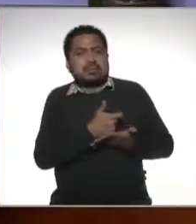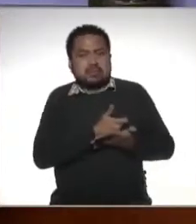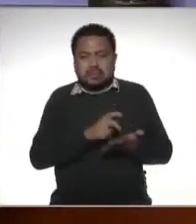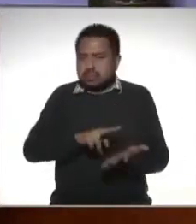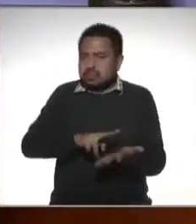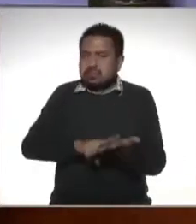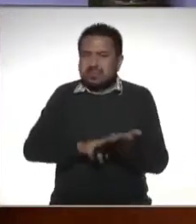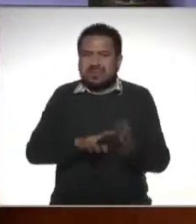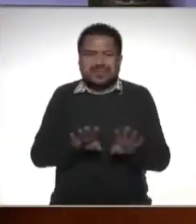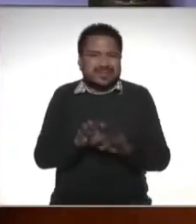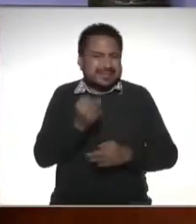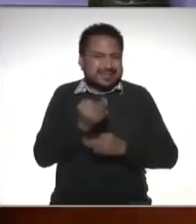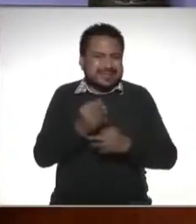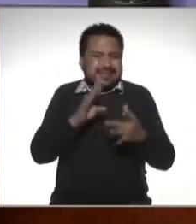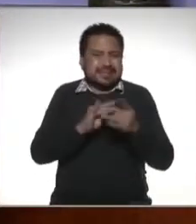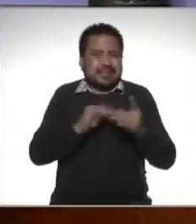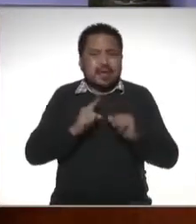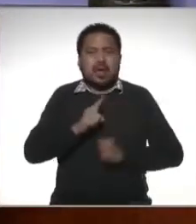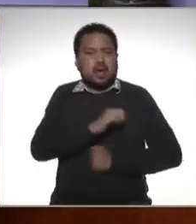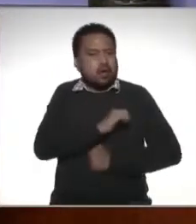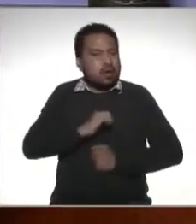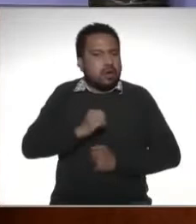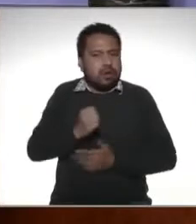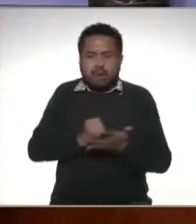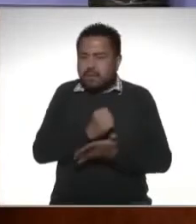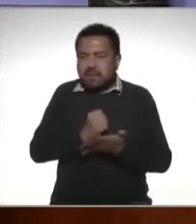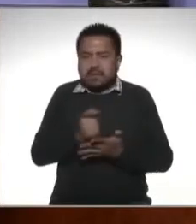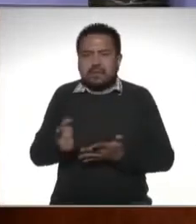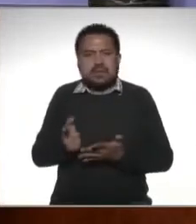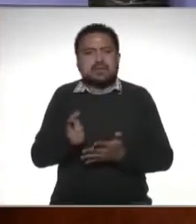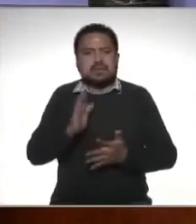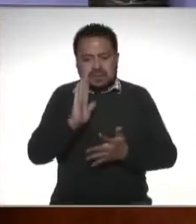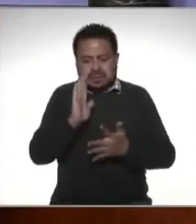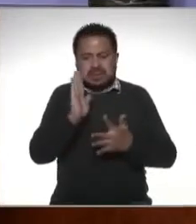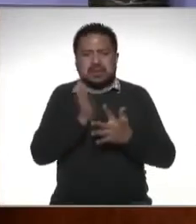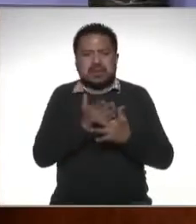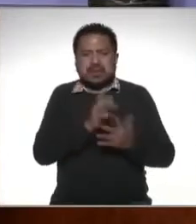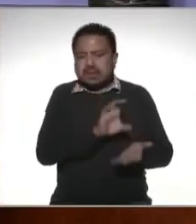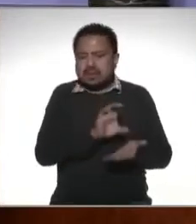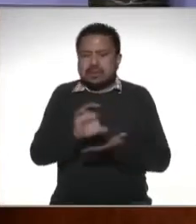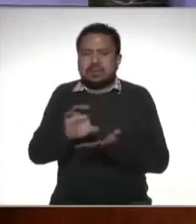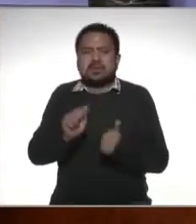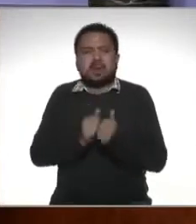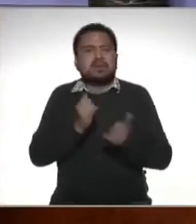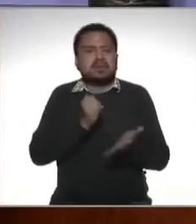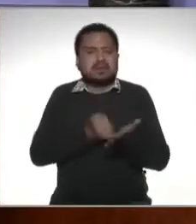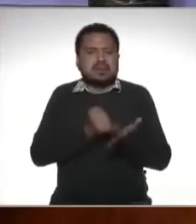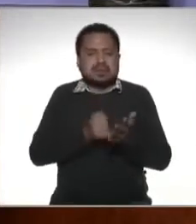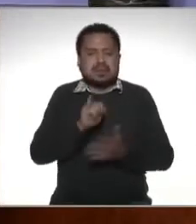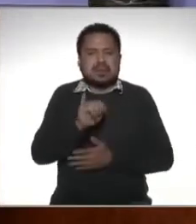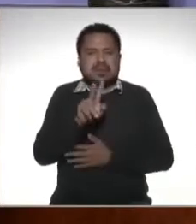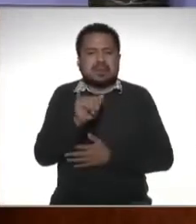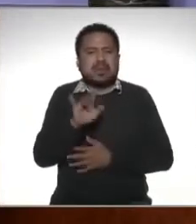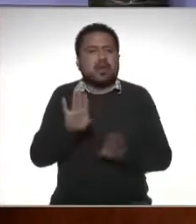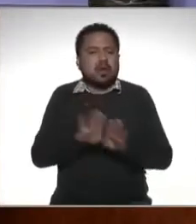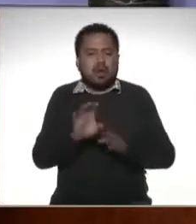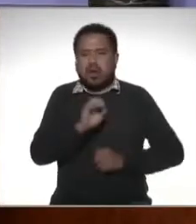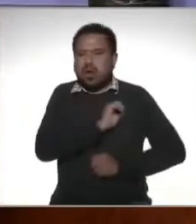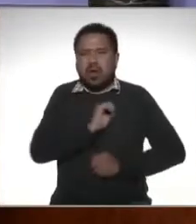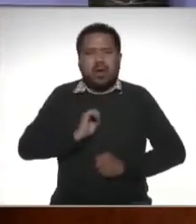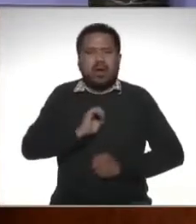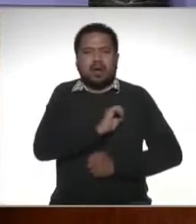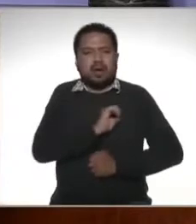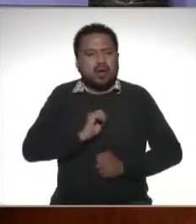evidentemente como dijimos está obligado a una parte de él destinarla a una contribución por ser obligación como decíamos